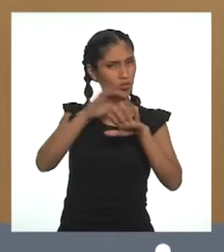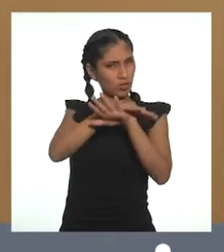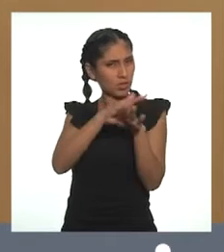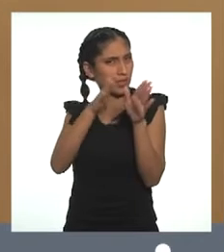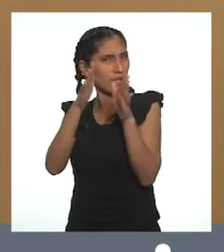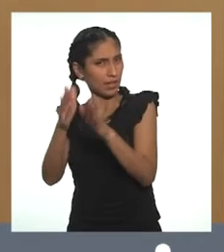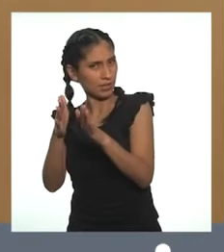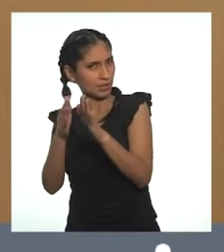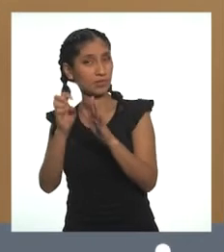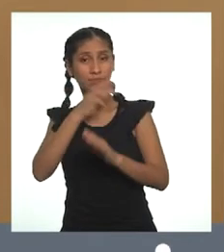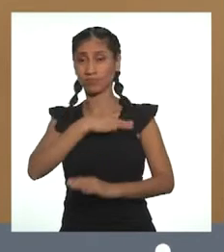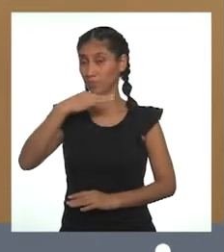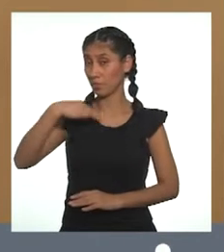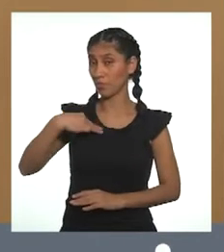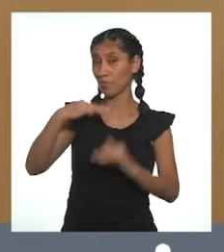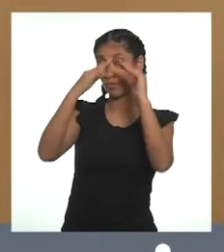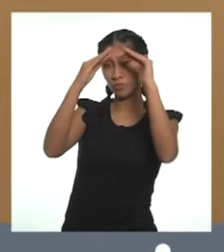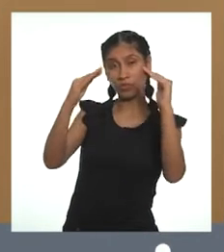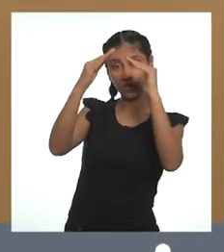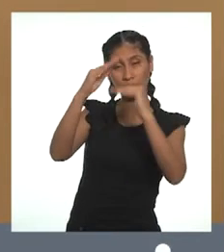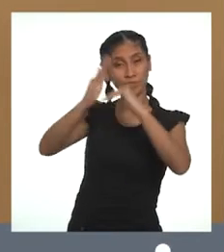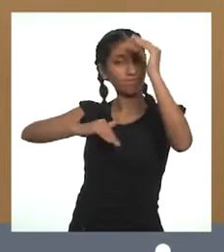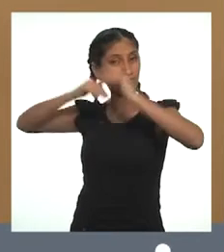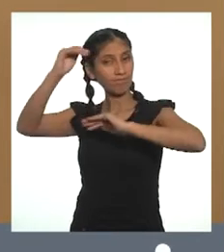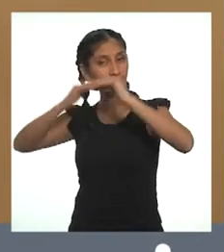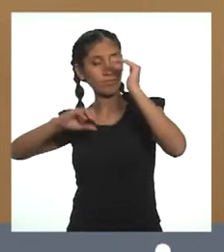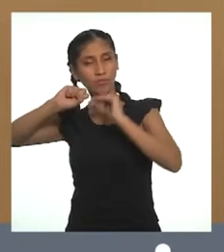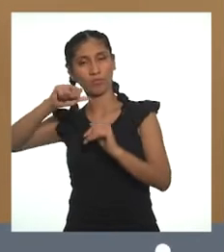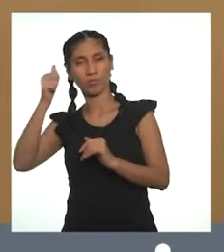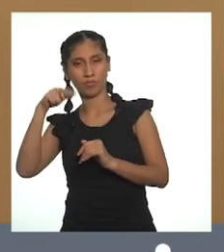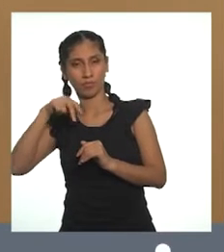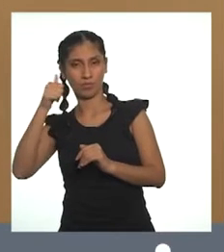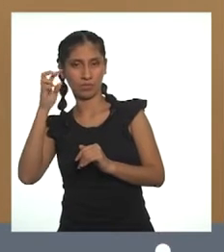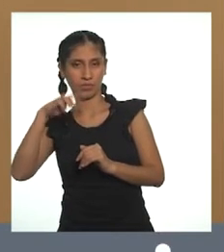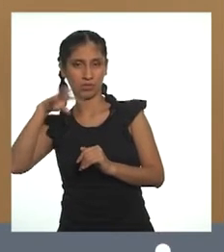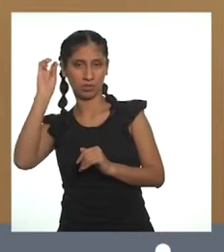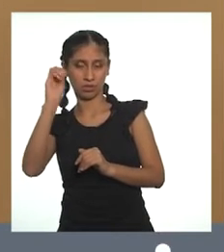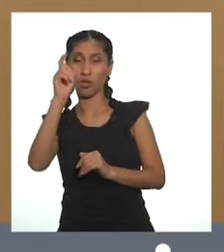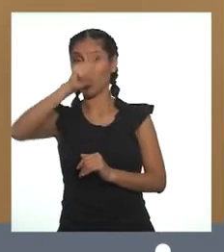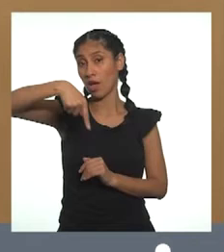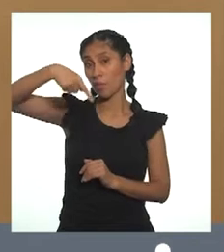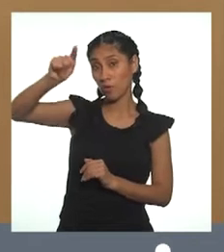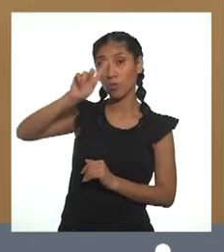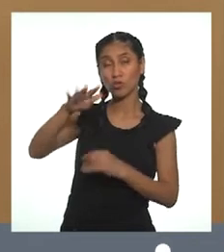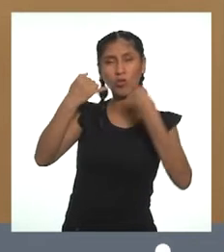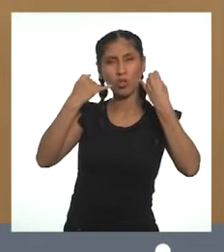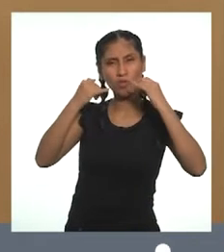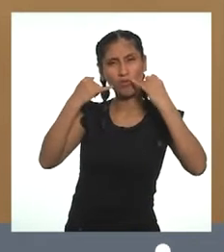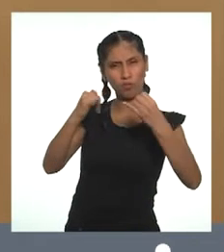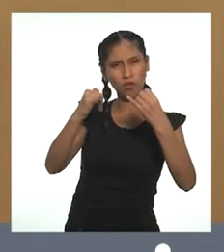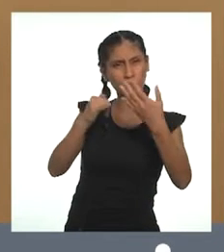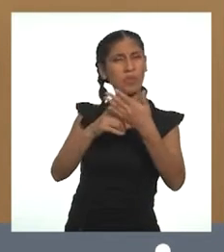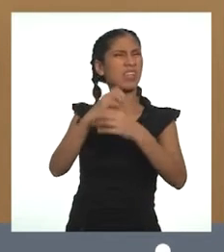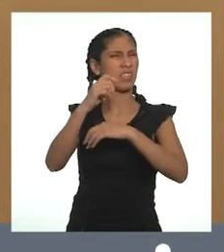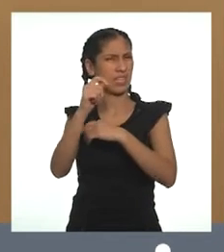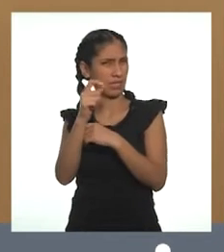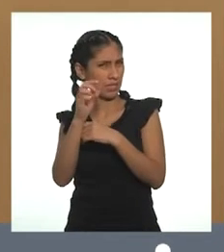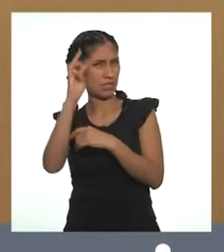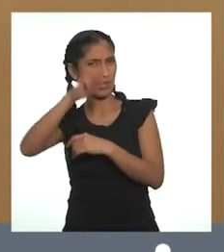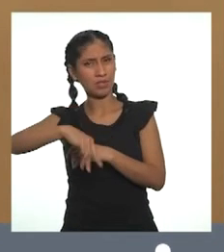proyectos a realizar. El Ministerio de Vivienda, Construcción y Saneamiento aprobó su Informe